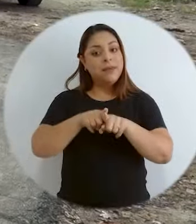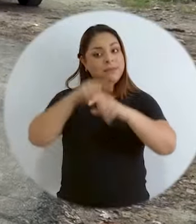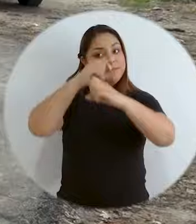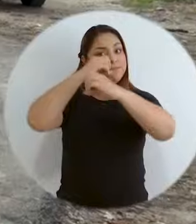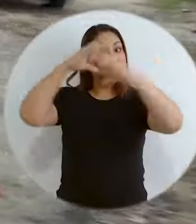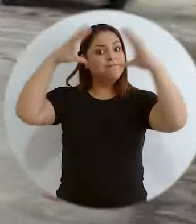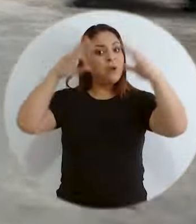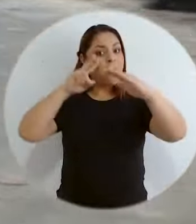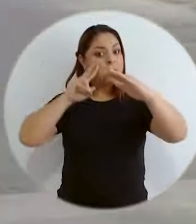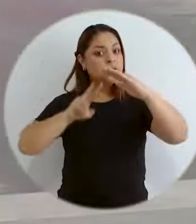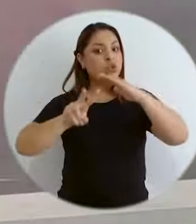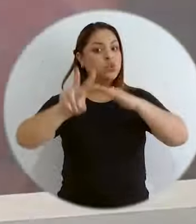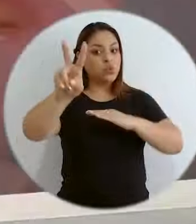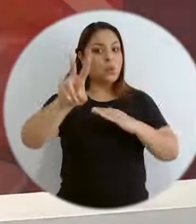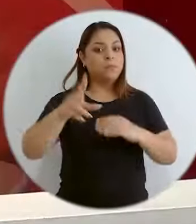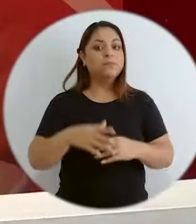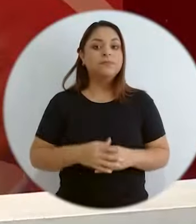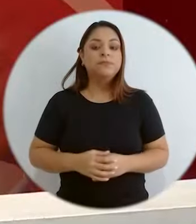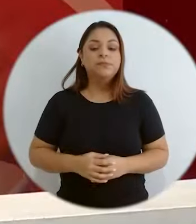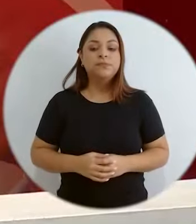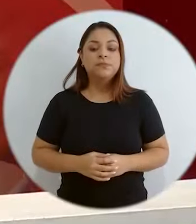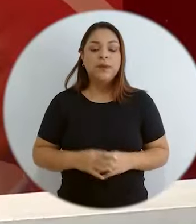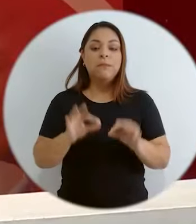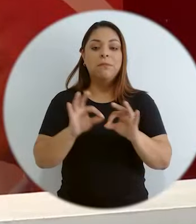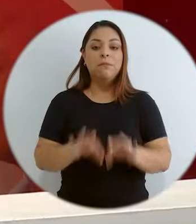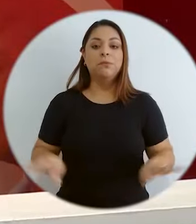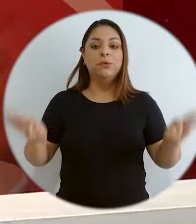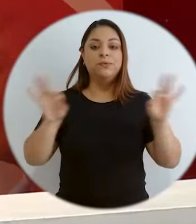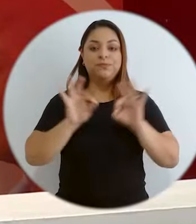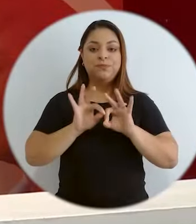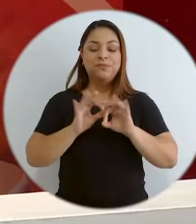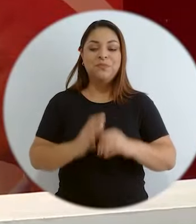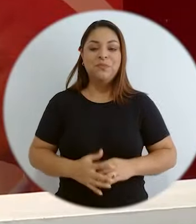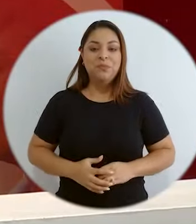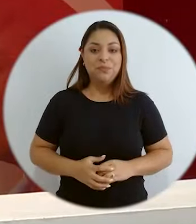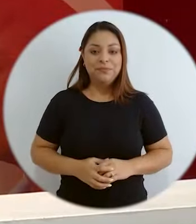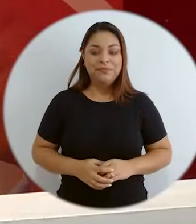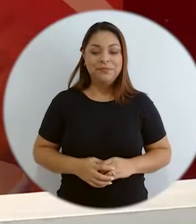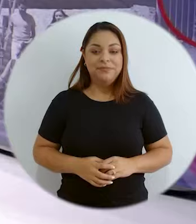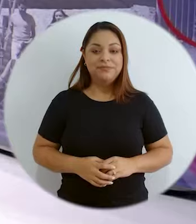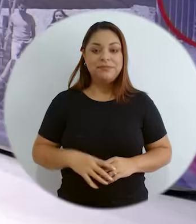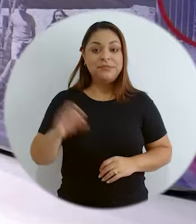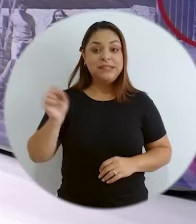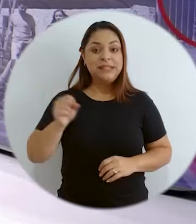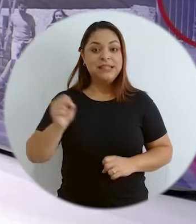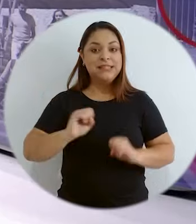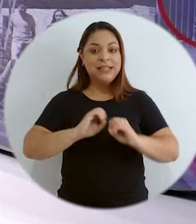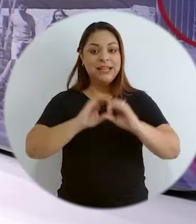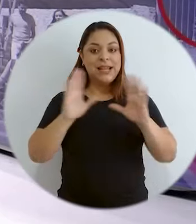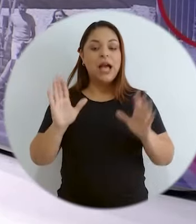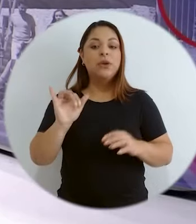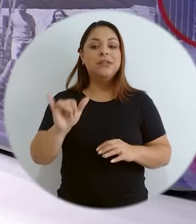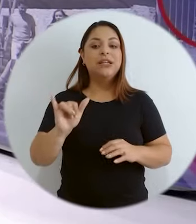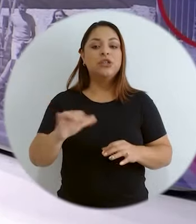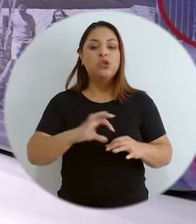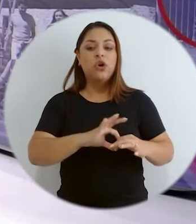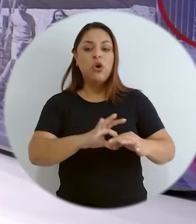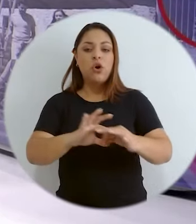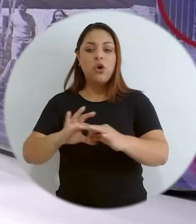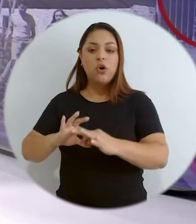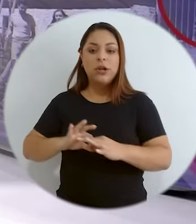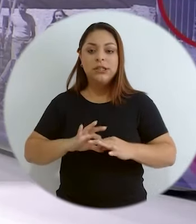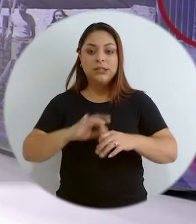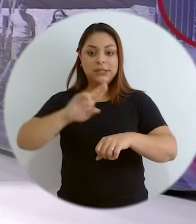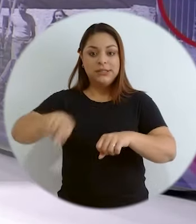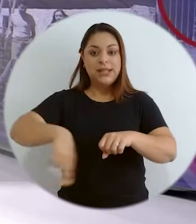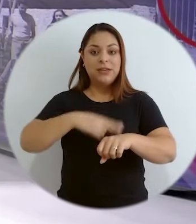y tener una visión también de país. Sí. ¿Verdad? Eso es importante. Claro, y toda